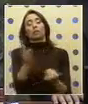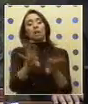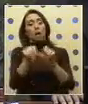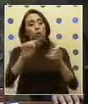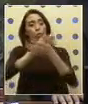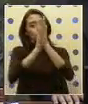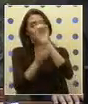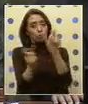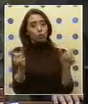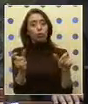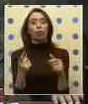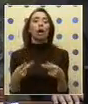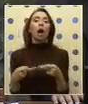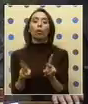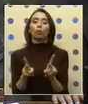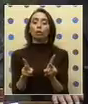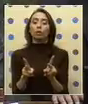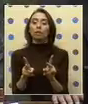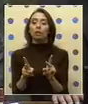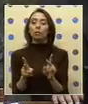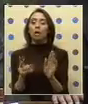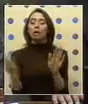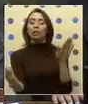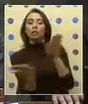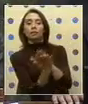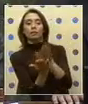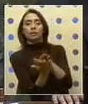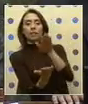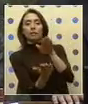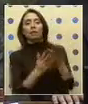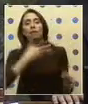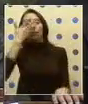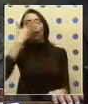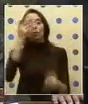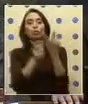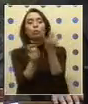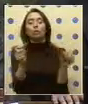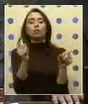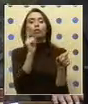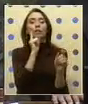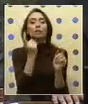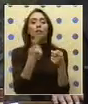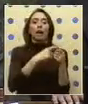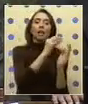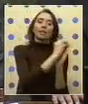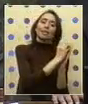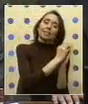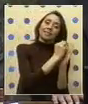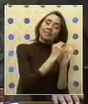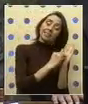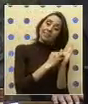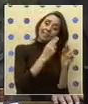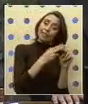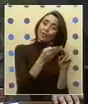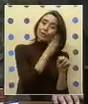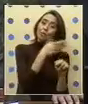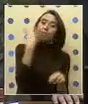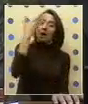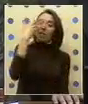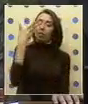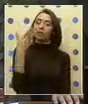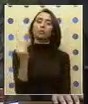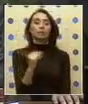la autorización para que sean insertados los discursos de las personas que están inscritas para hablar.